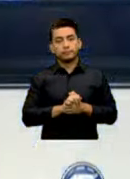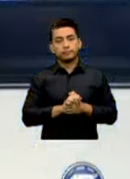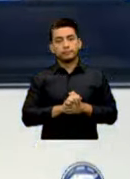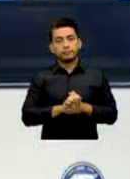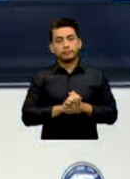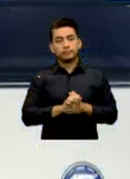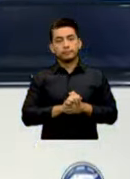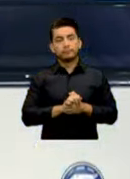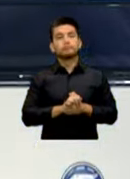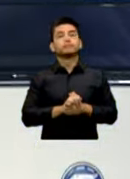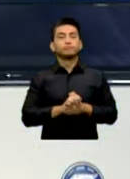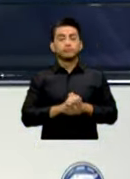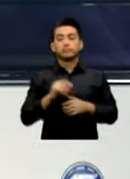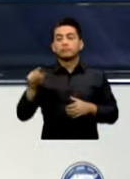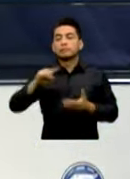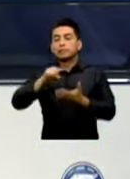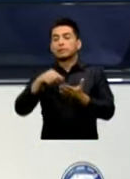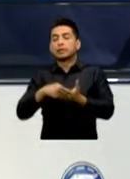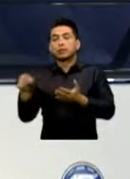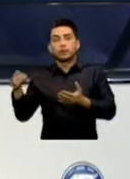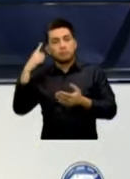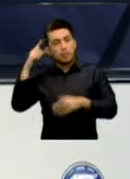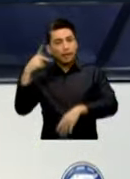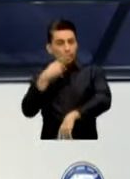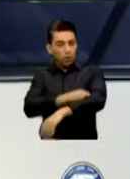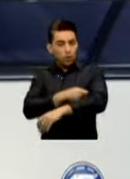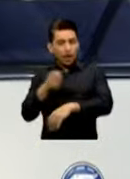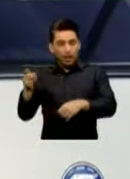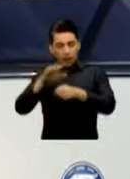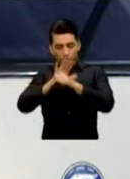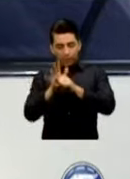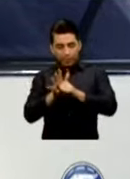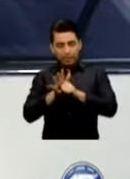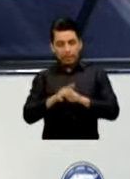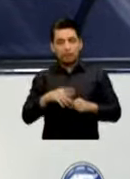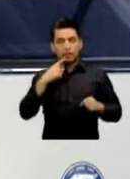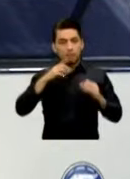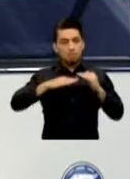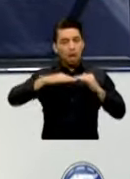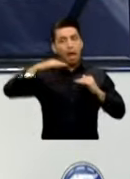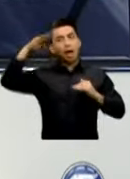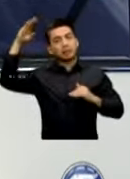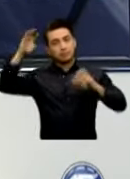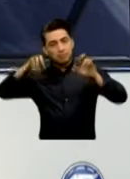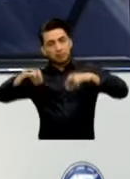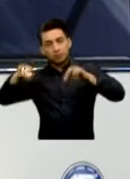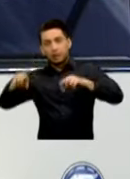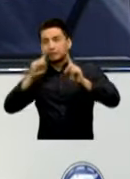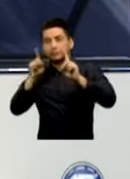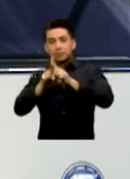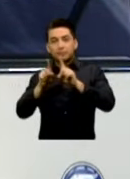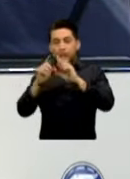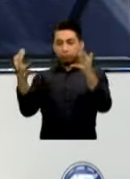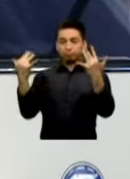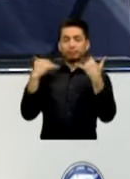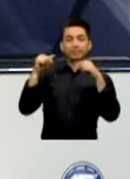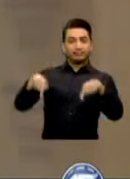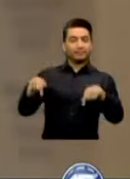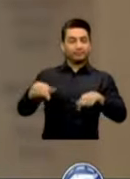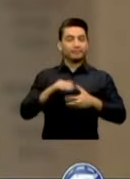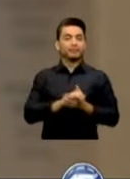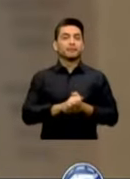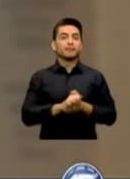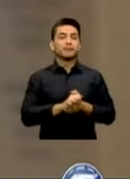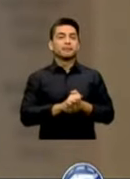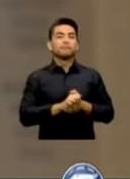Los centros De vacunación Contra COVID-19 También han Reportado Un incremento En la cantidad De personas Que llegan A inmunizarse El